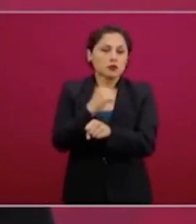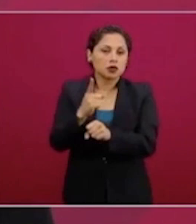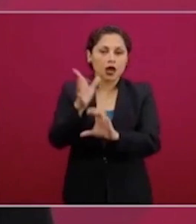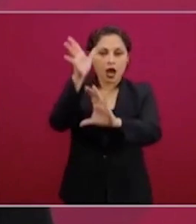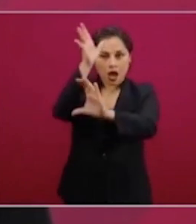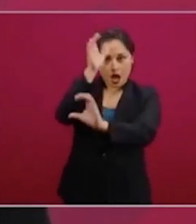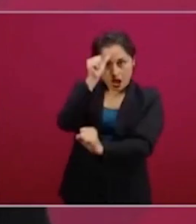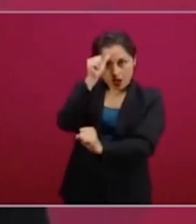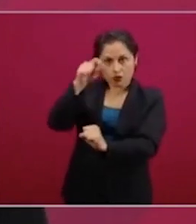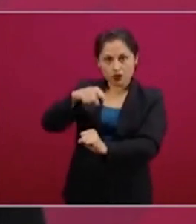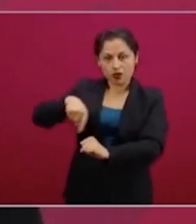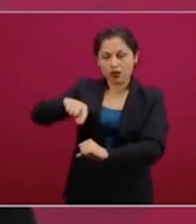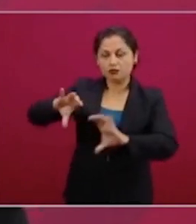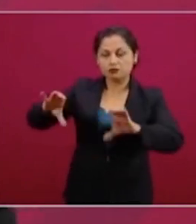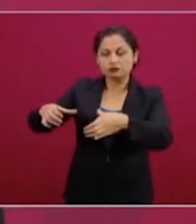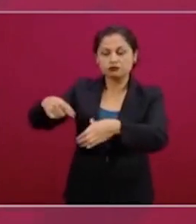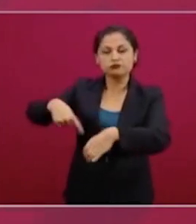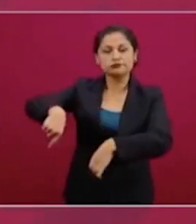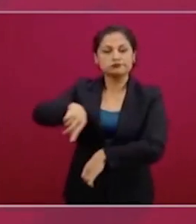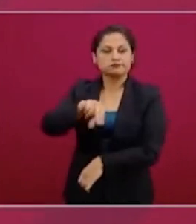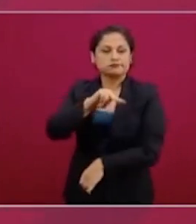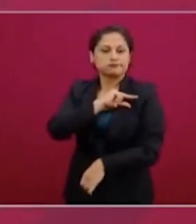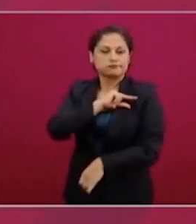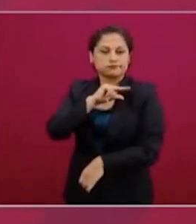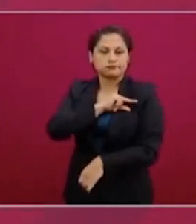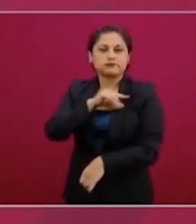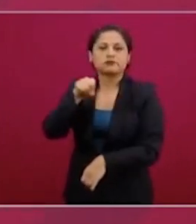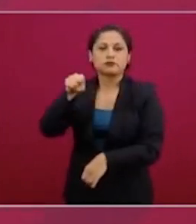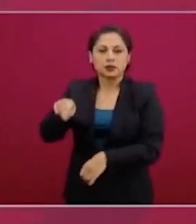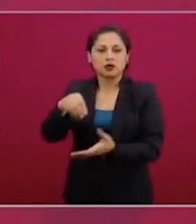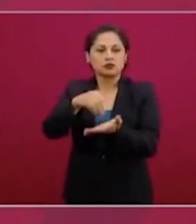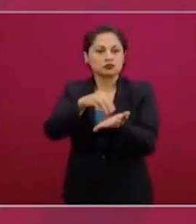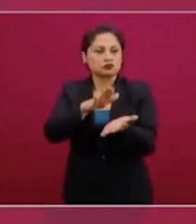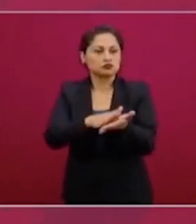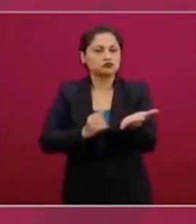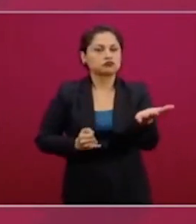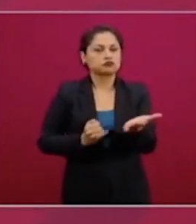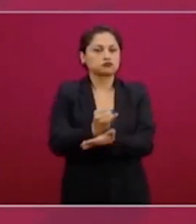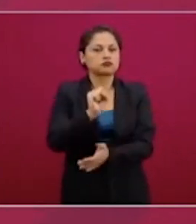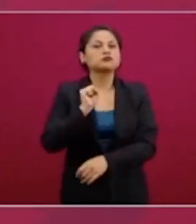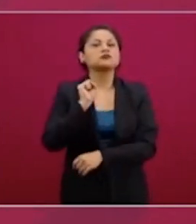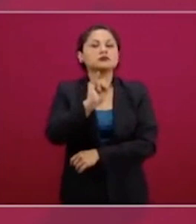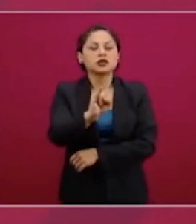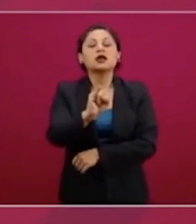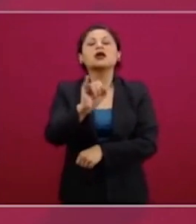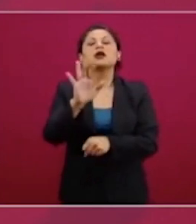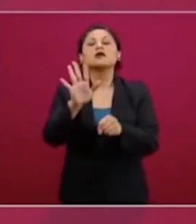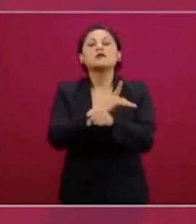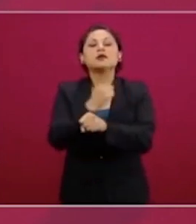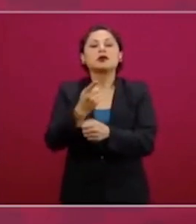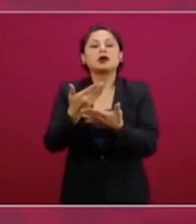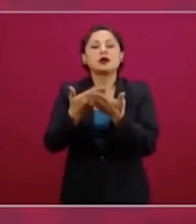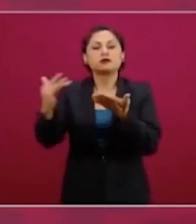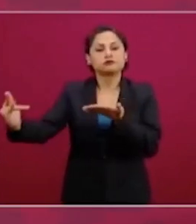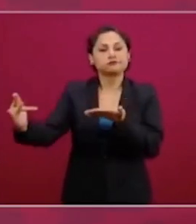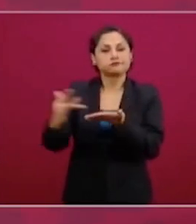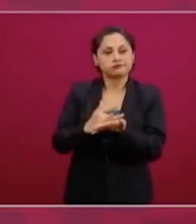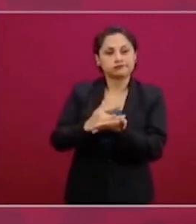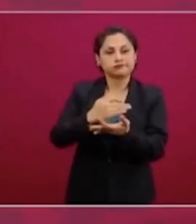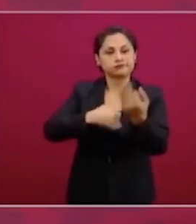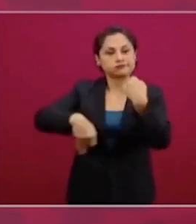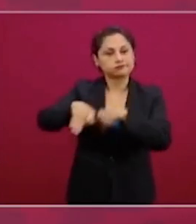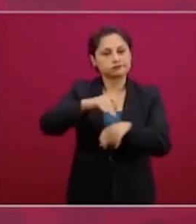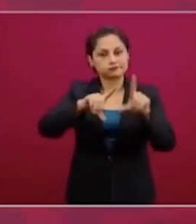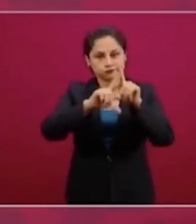que de esta manera muestra su compromiso y su solidaridad con México y con toda la población, cosa que les